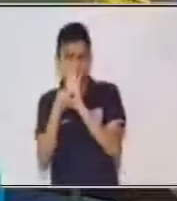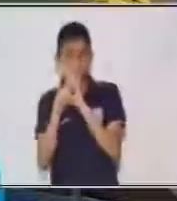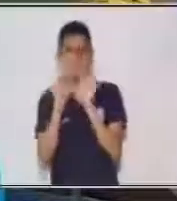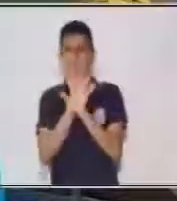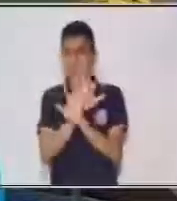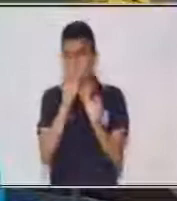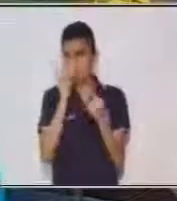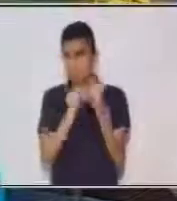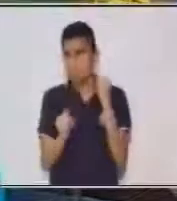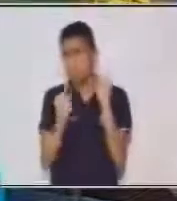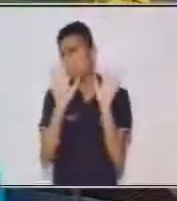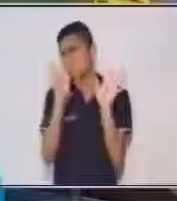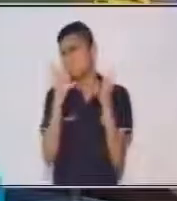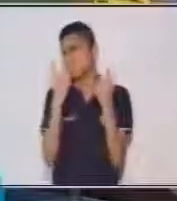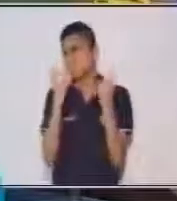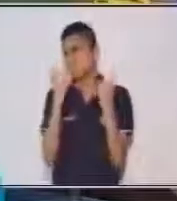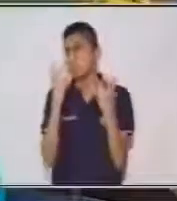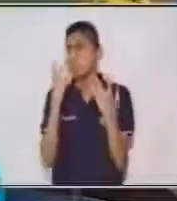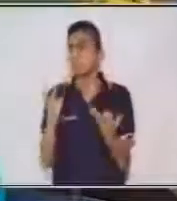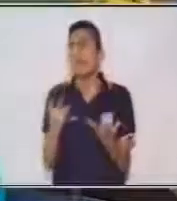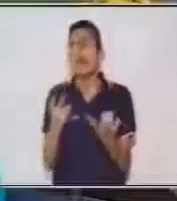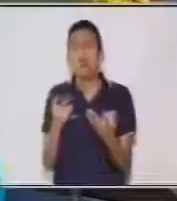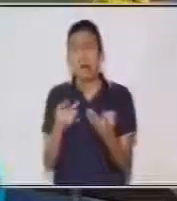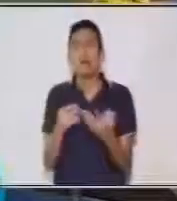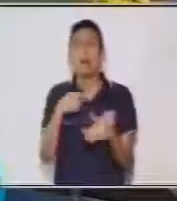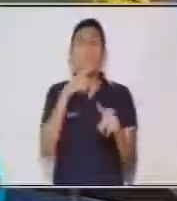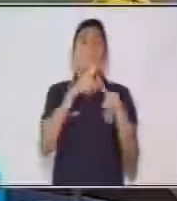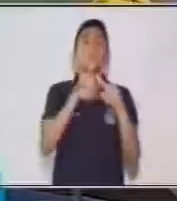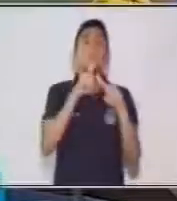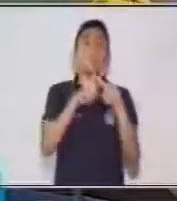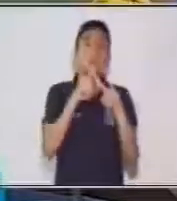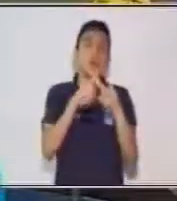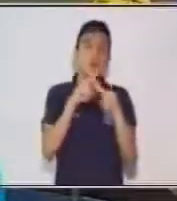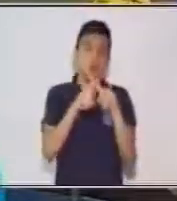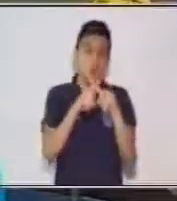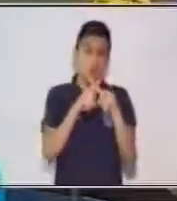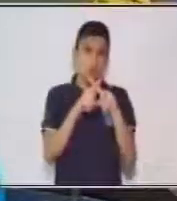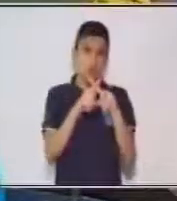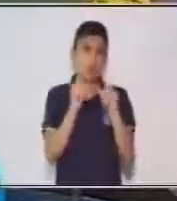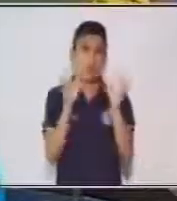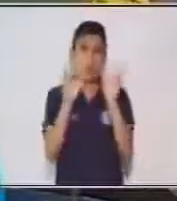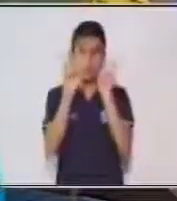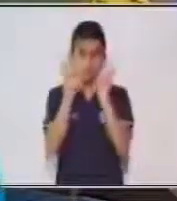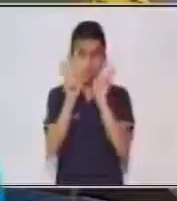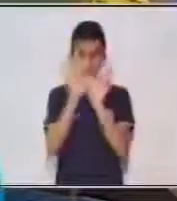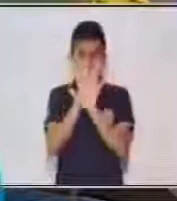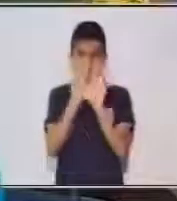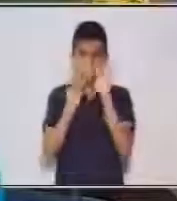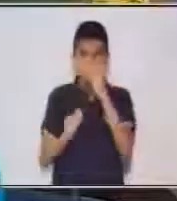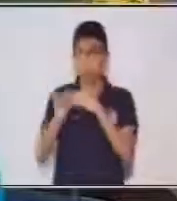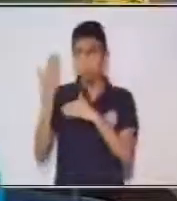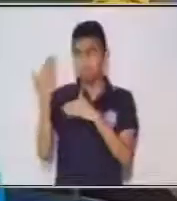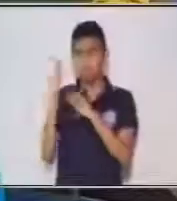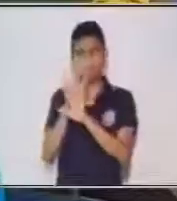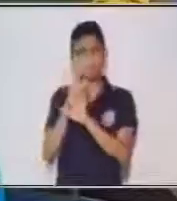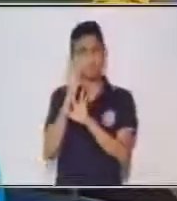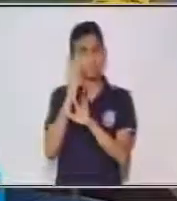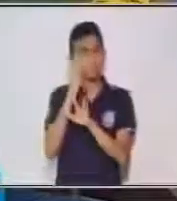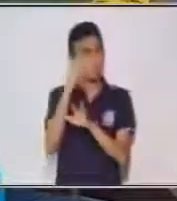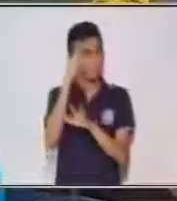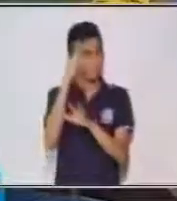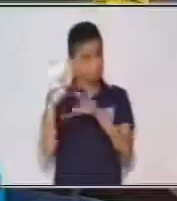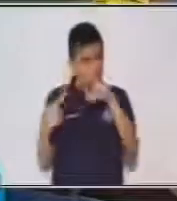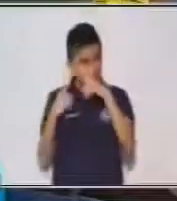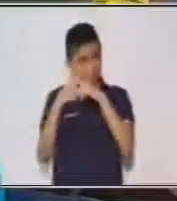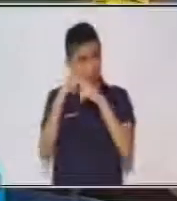Después, ¿qué vimos? Vimos multiplicación. Exacto. En el tema anterior, ¿qué fue lo que nosotros observamos?